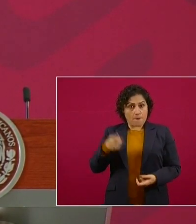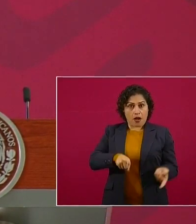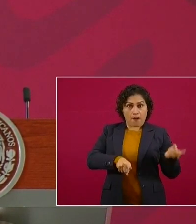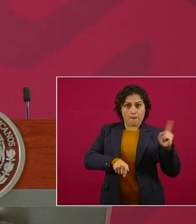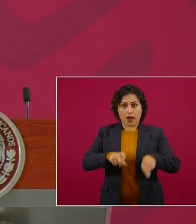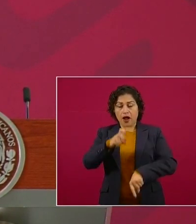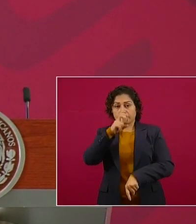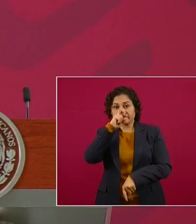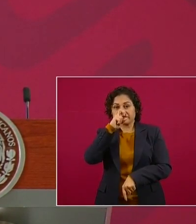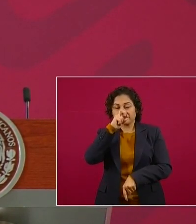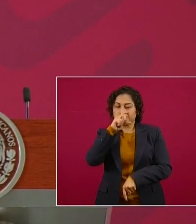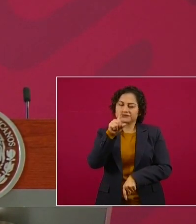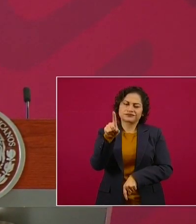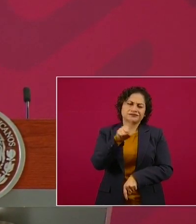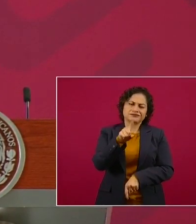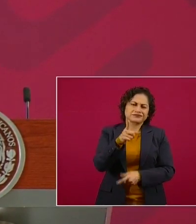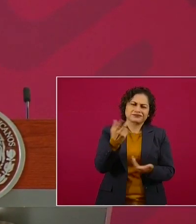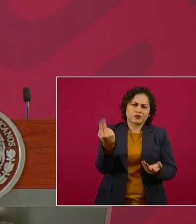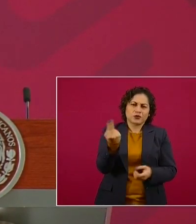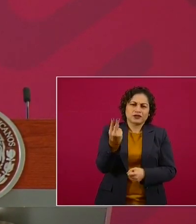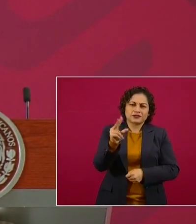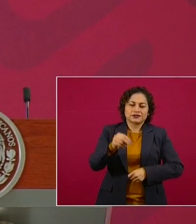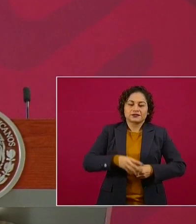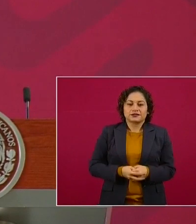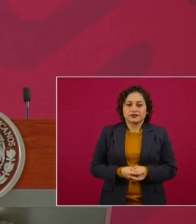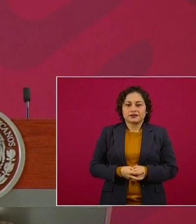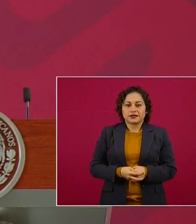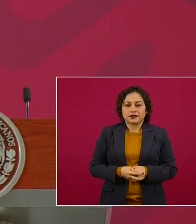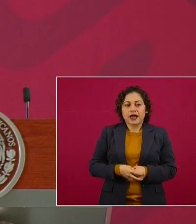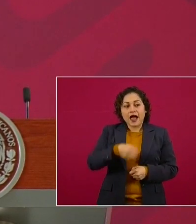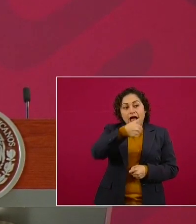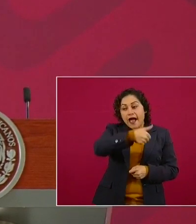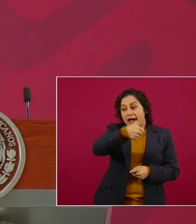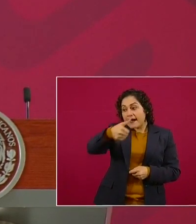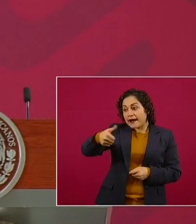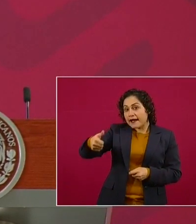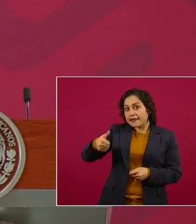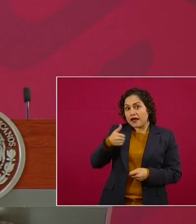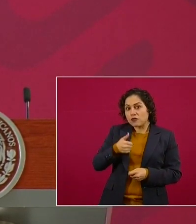que seguir autolimitándonos,